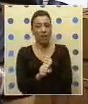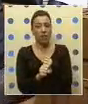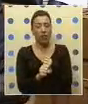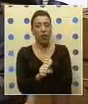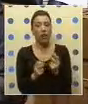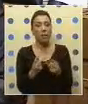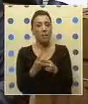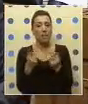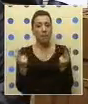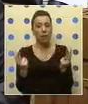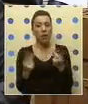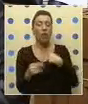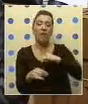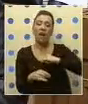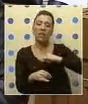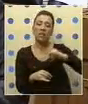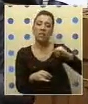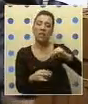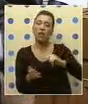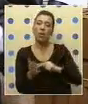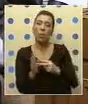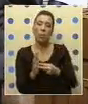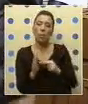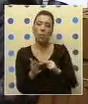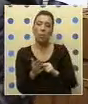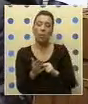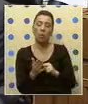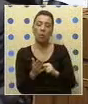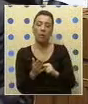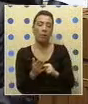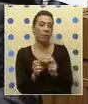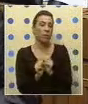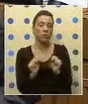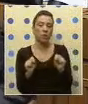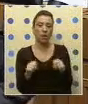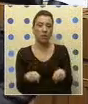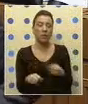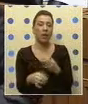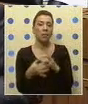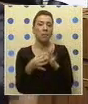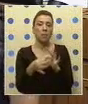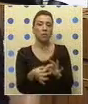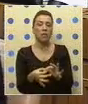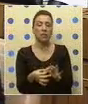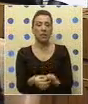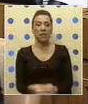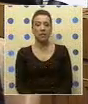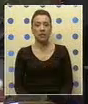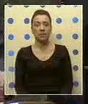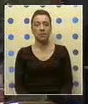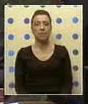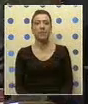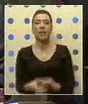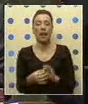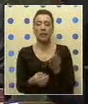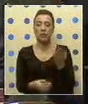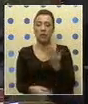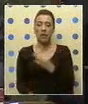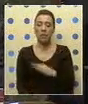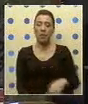sector público, vamos a seguir con un problema de arbitrariedad inaceptable. Presidente, muchas gracias. Gracias a usted, diputado Andrade.